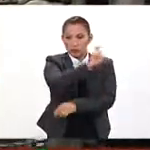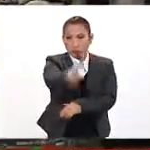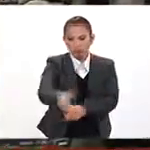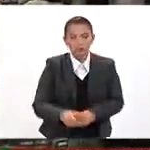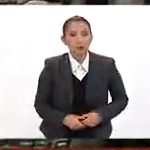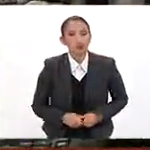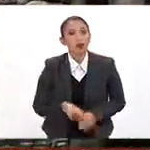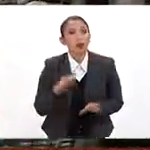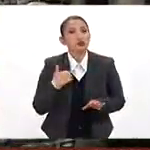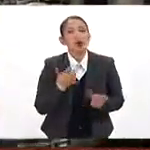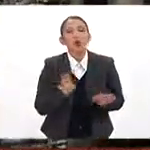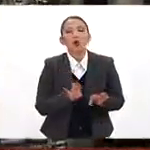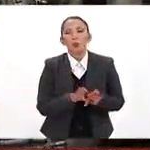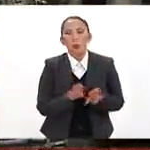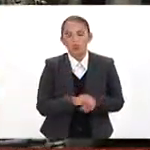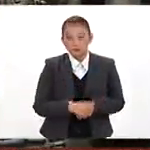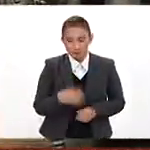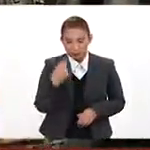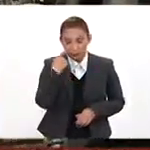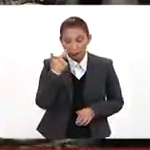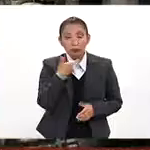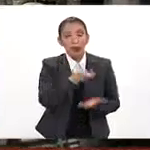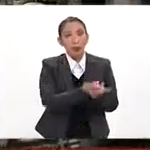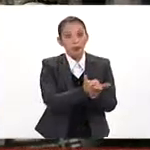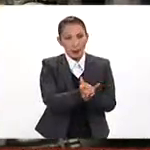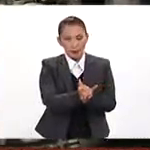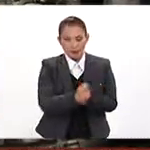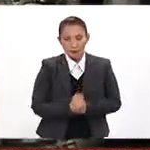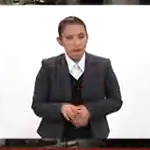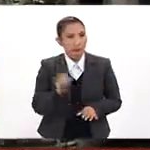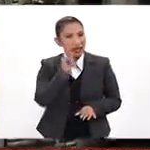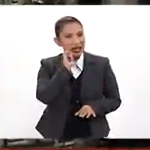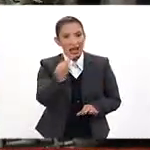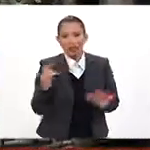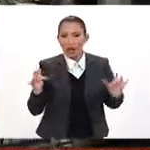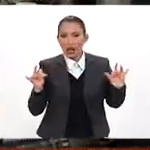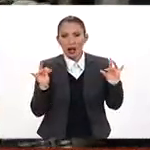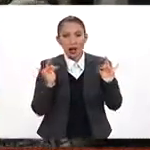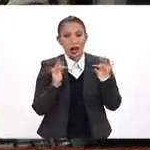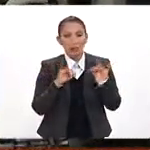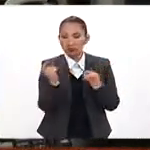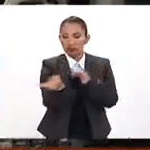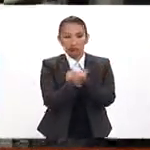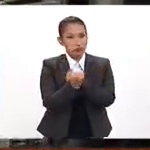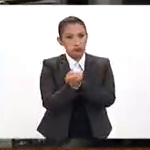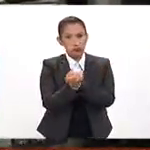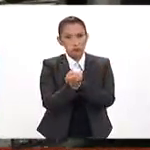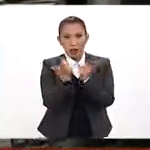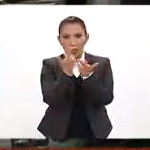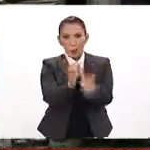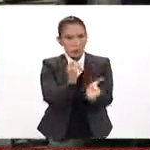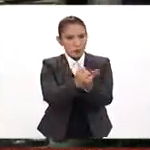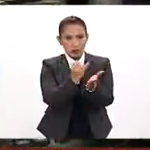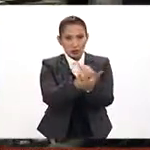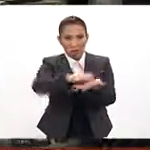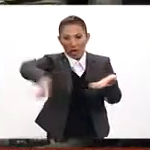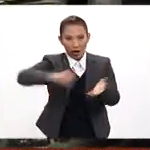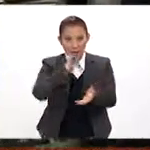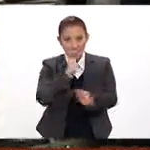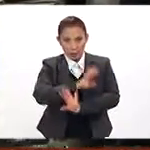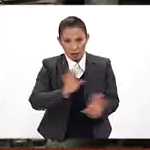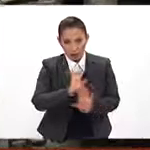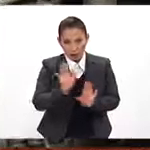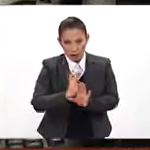Oye, ¿cómo lo cobro? Lo cobras, no tienes que hacer, tampoco es automático, es libre de impuestos, eso es importante